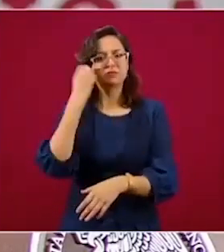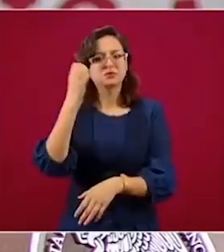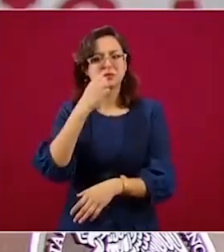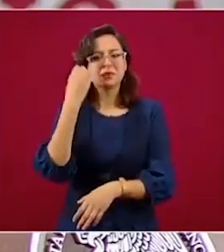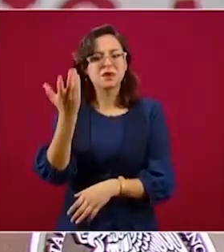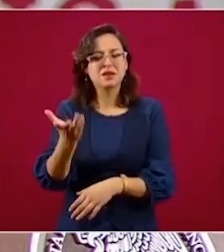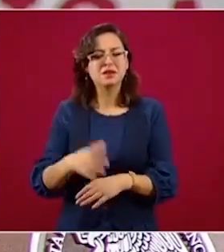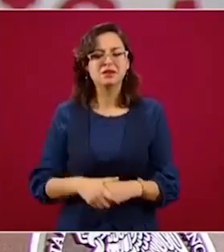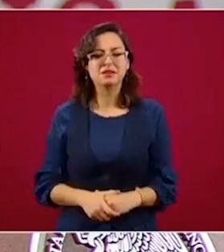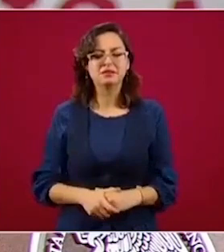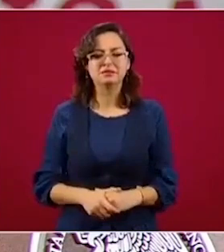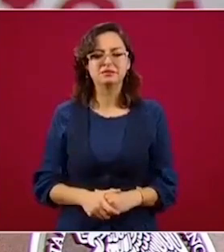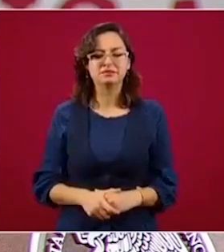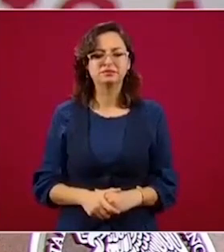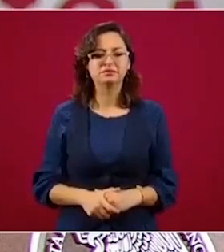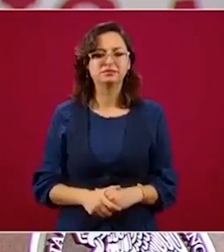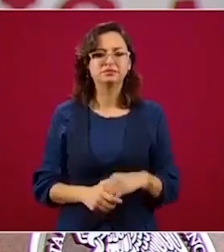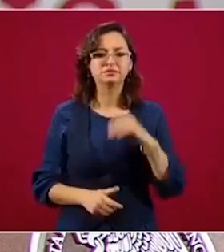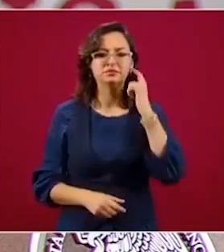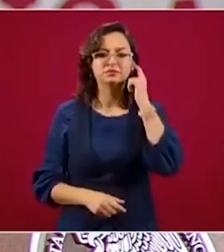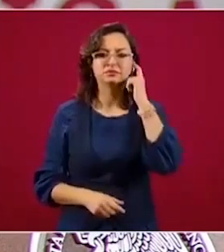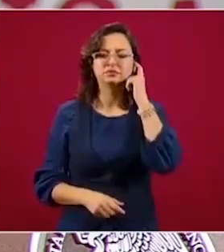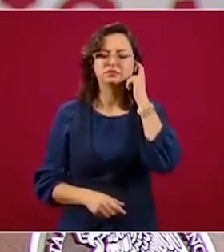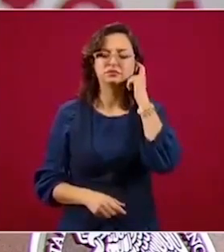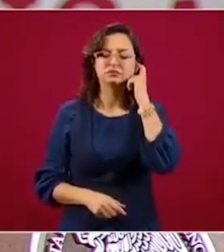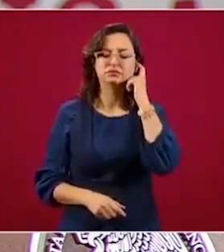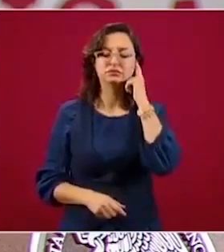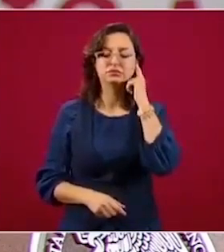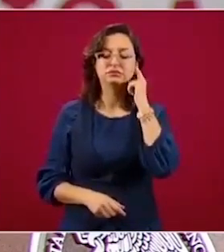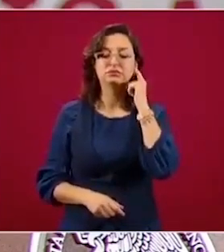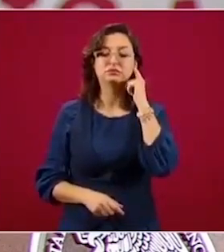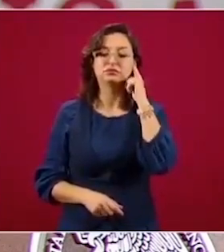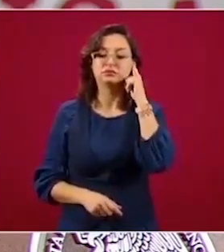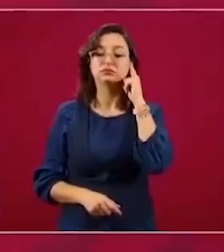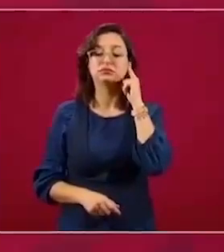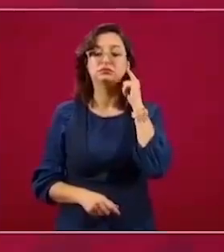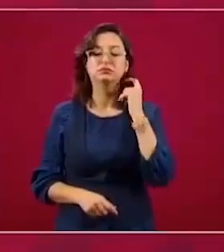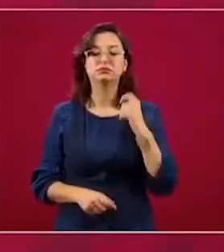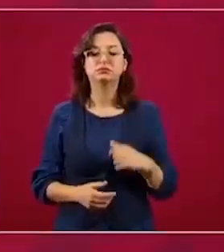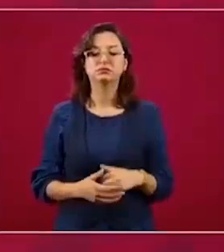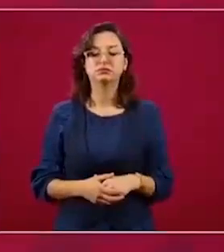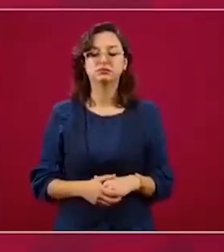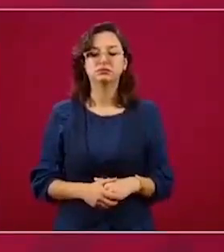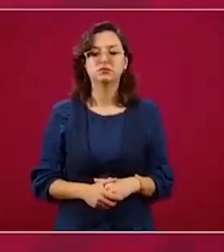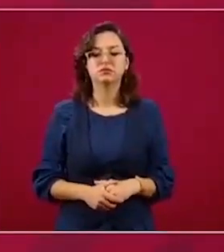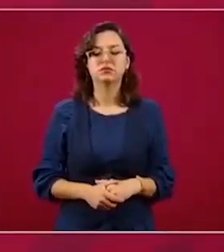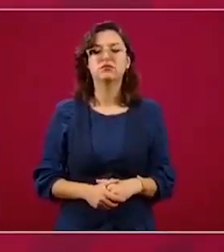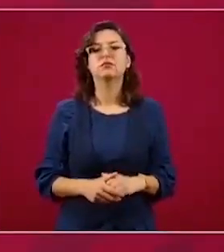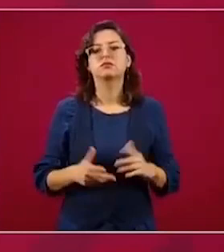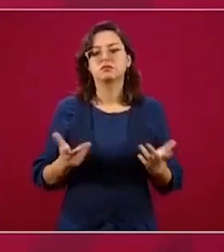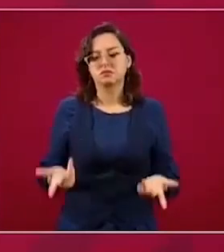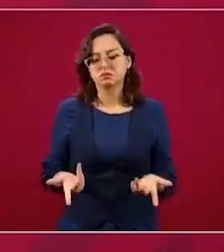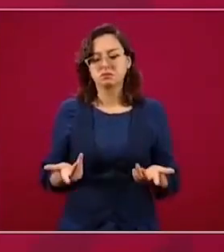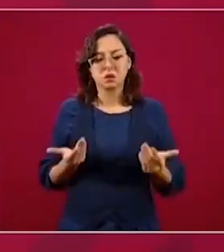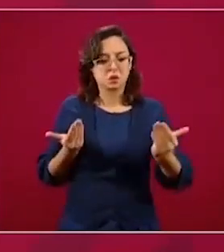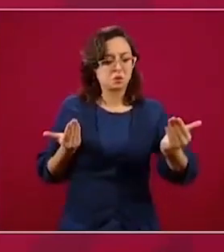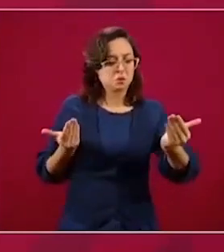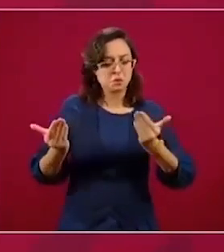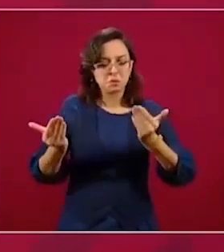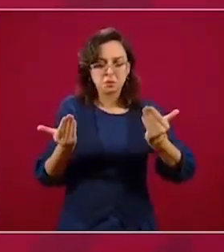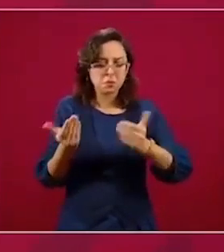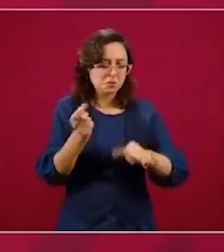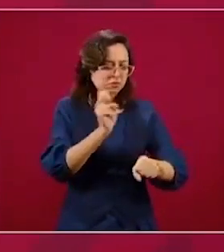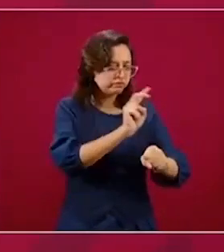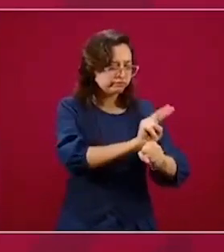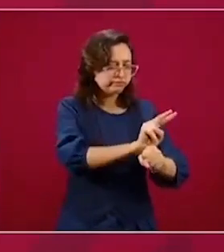Entonces, optamos por definir de acuerdo a las